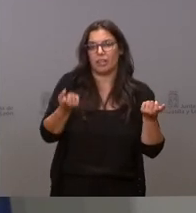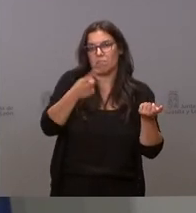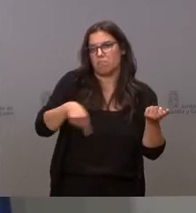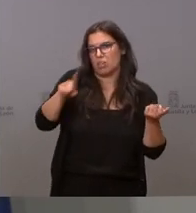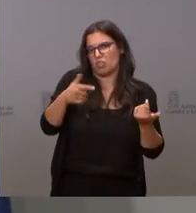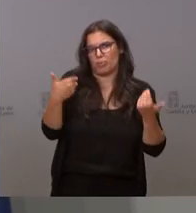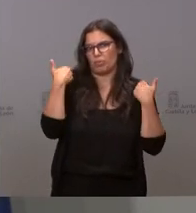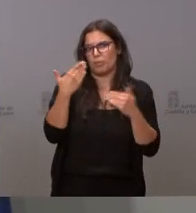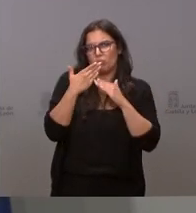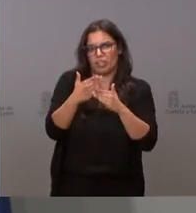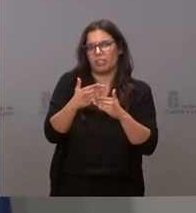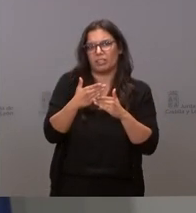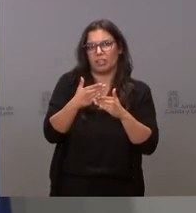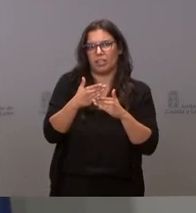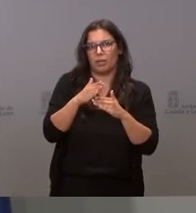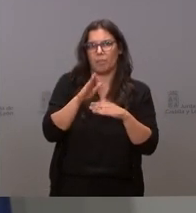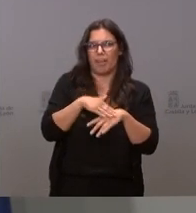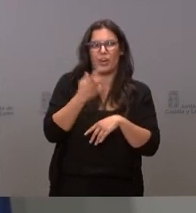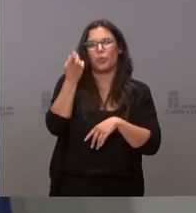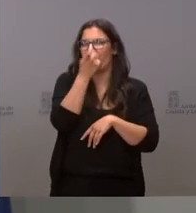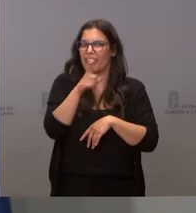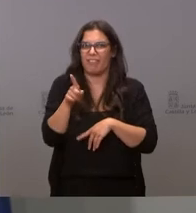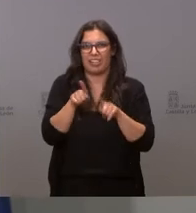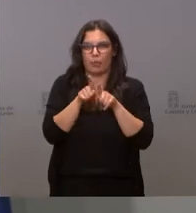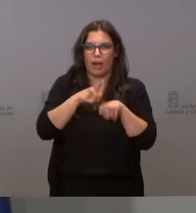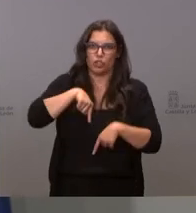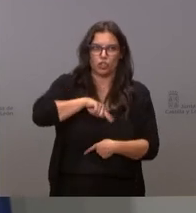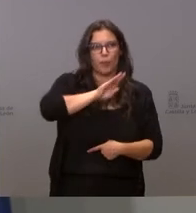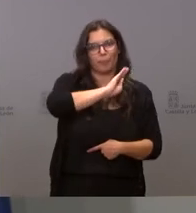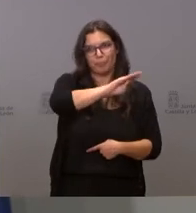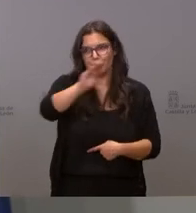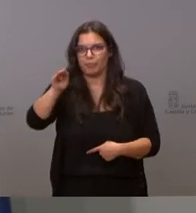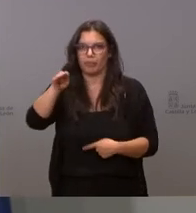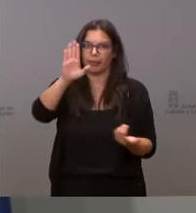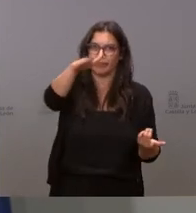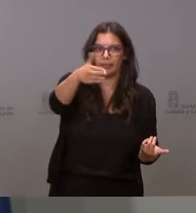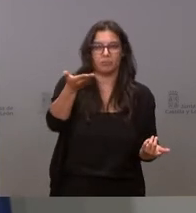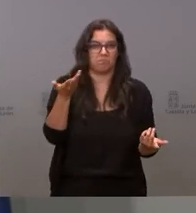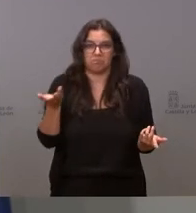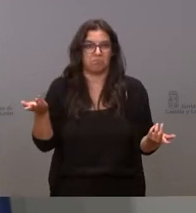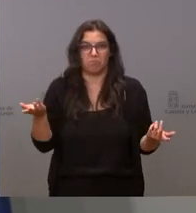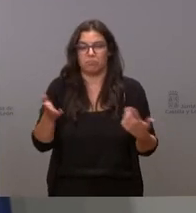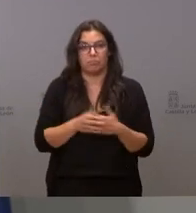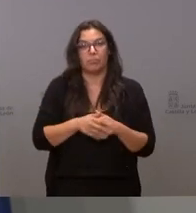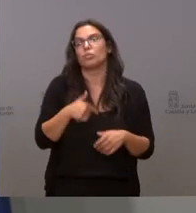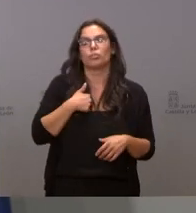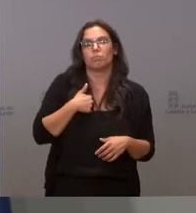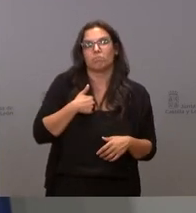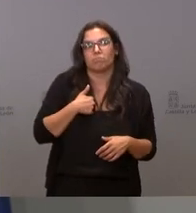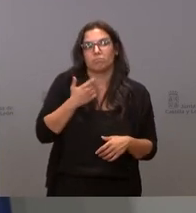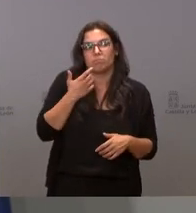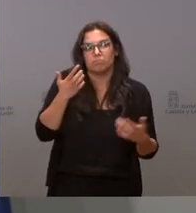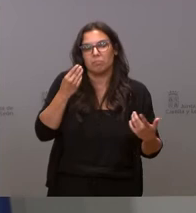responsables como para que no sea preciso que nosotros incidamos en este asunto yo me parecería